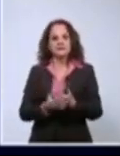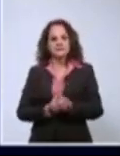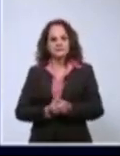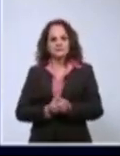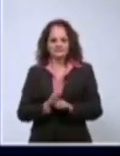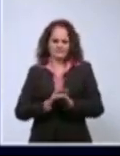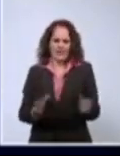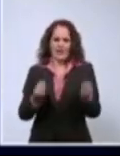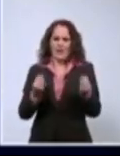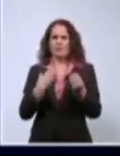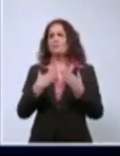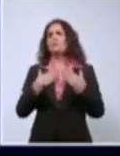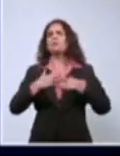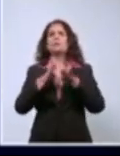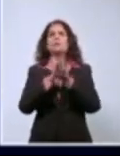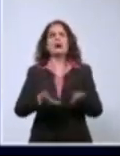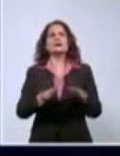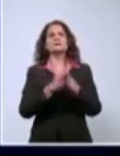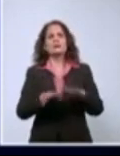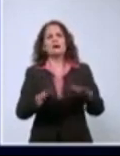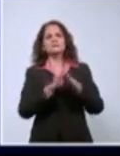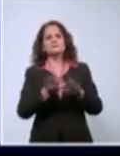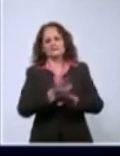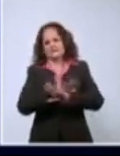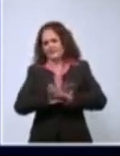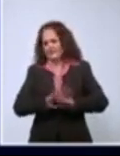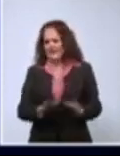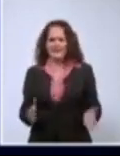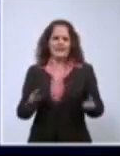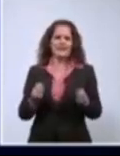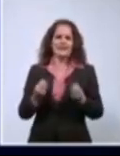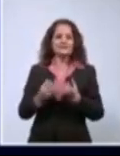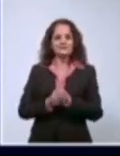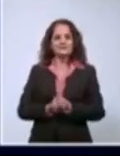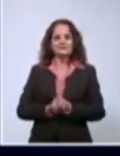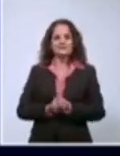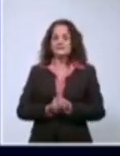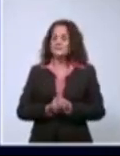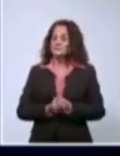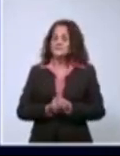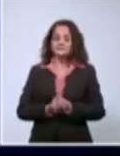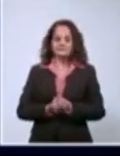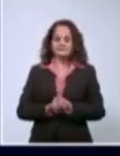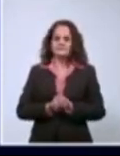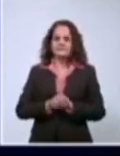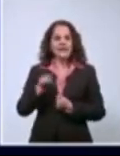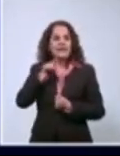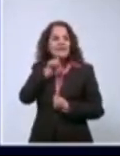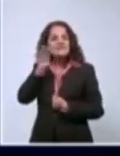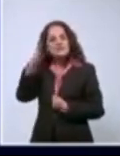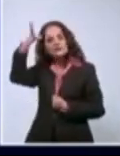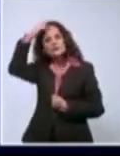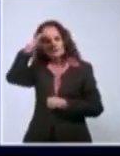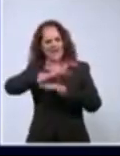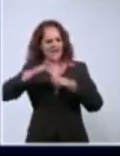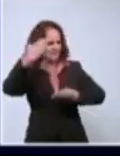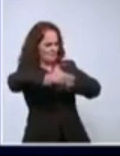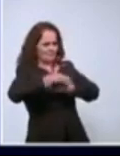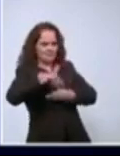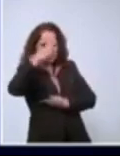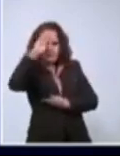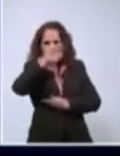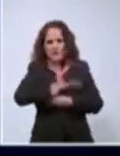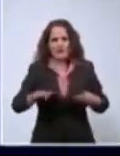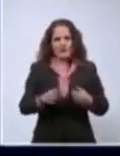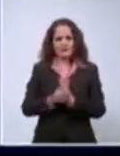¿Hasta cuándo la pacificancia es hacer? Hay que pedir la trunca de tranca. Es así. Que